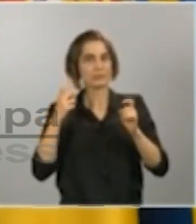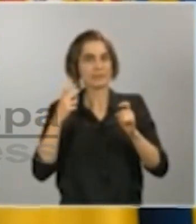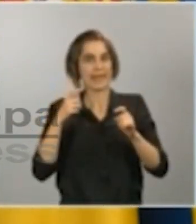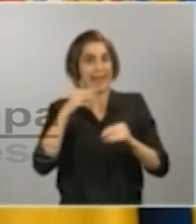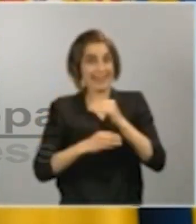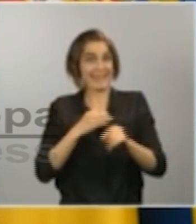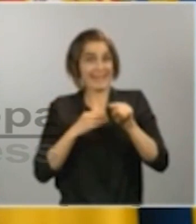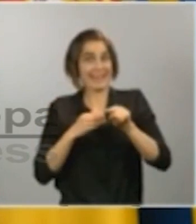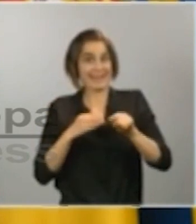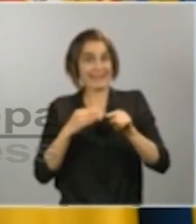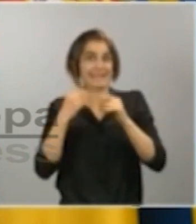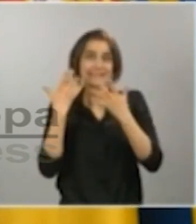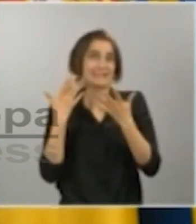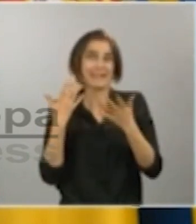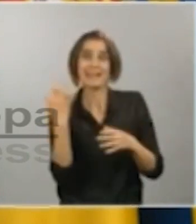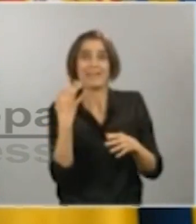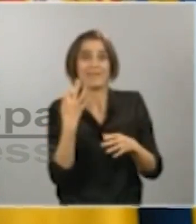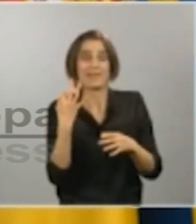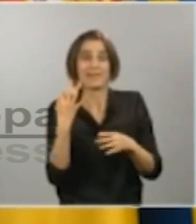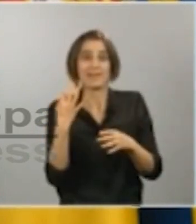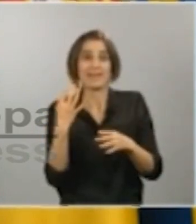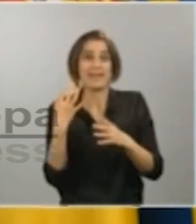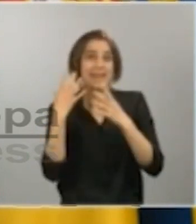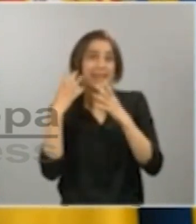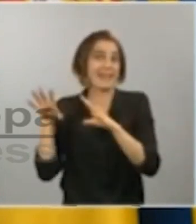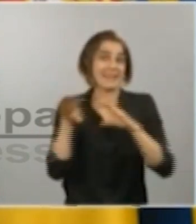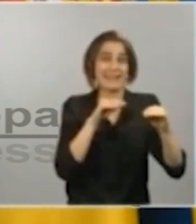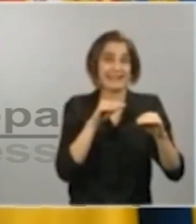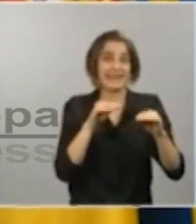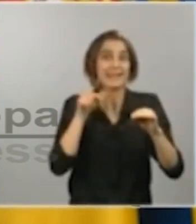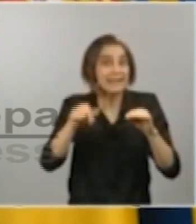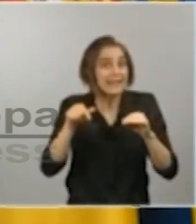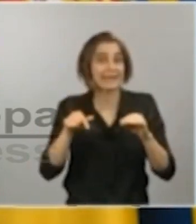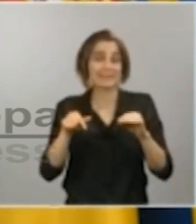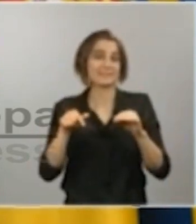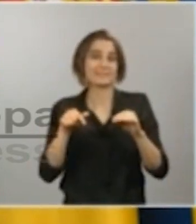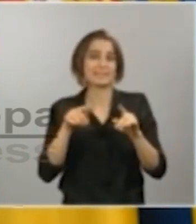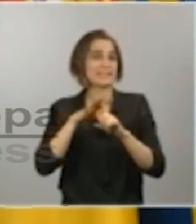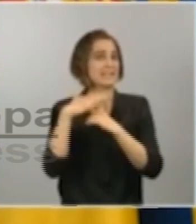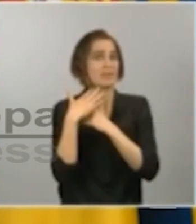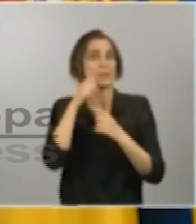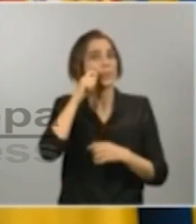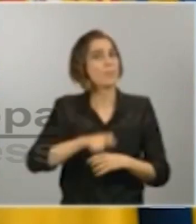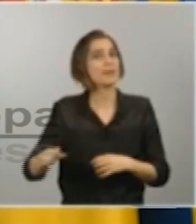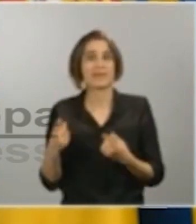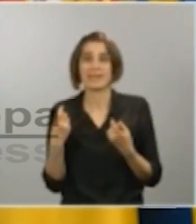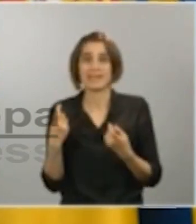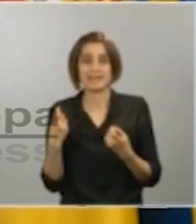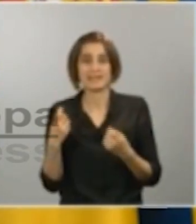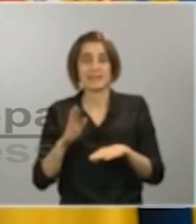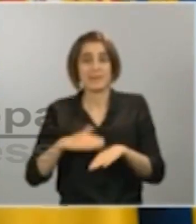humanitaria pueda ponerse en práctica y llegue el material sanitario necesario también a los países sometidos a